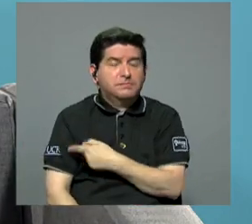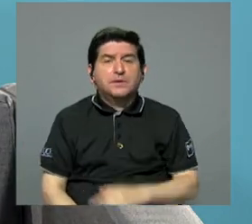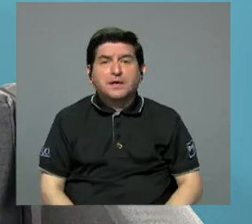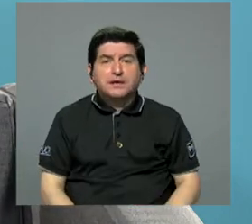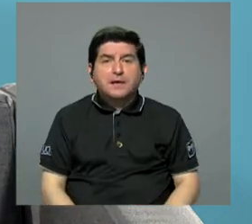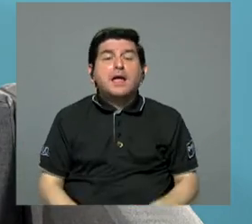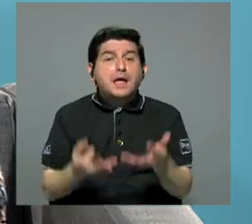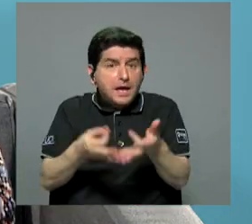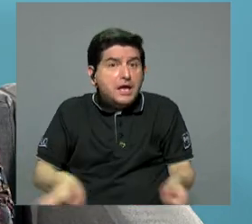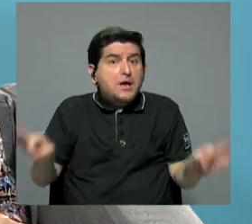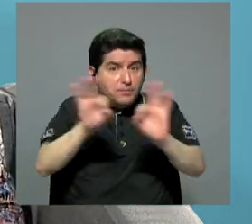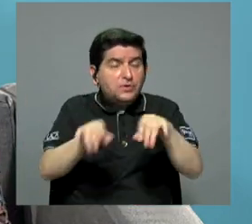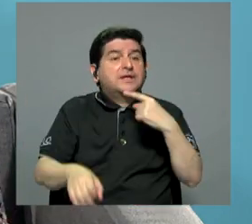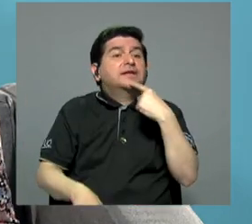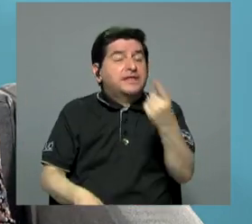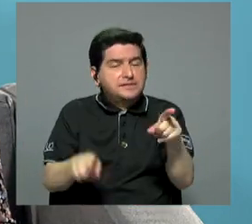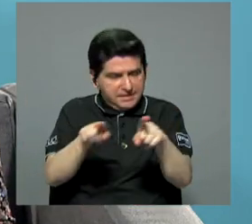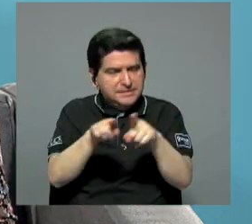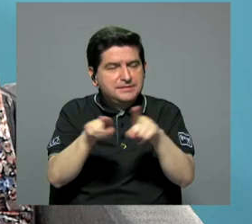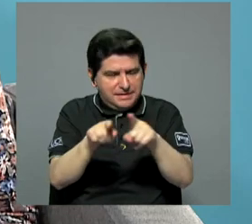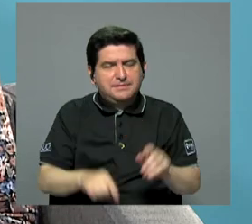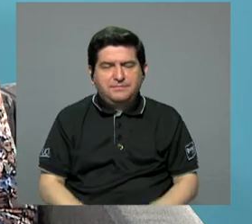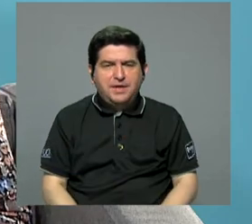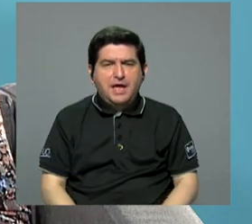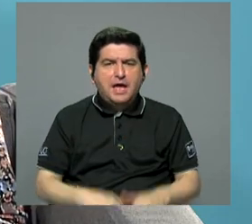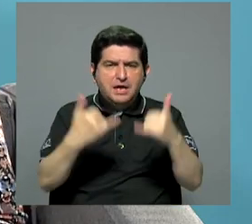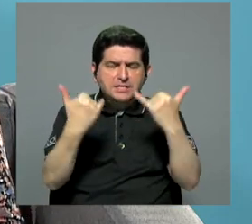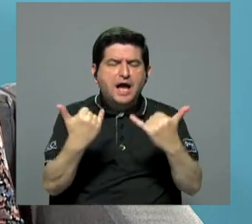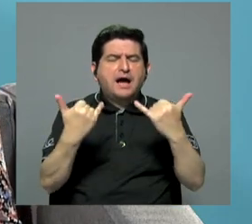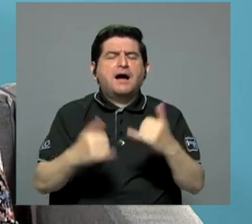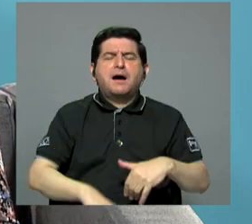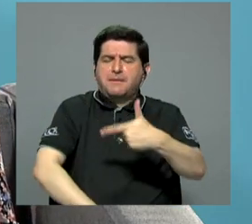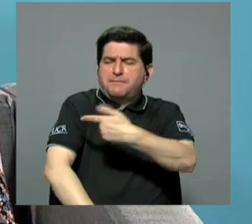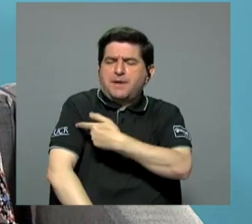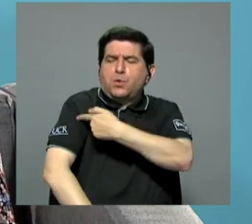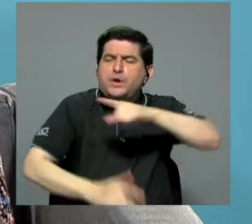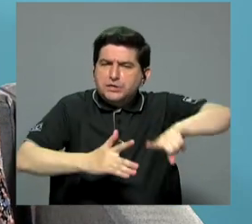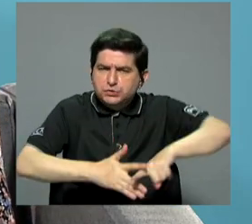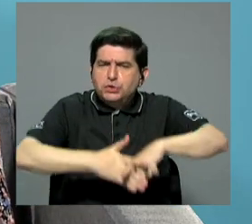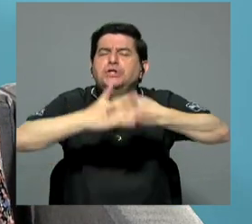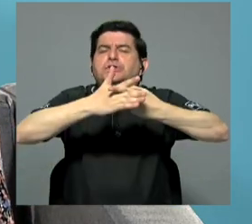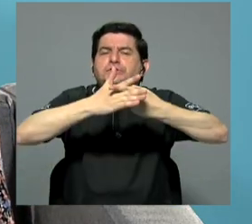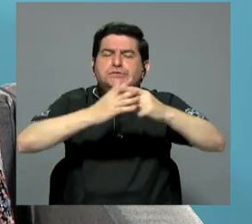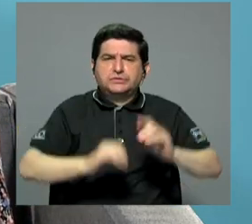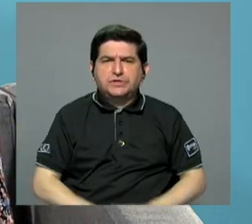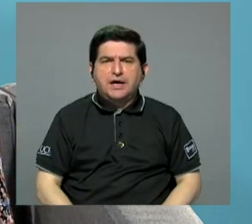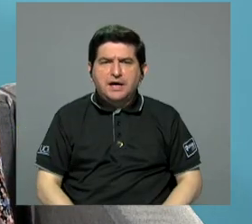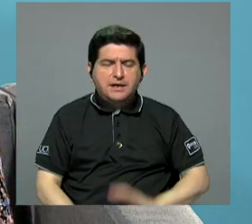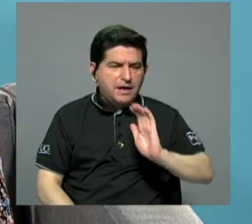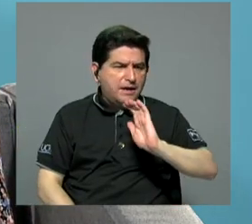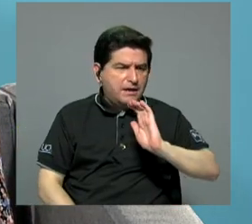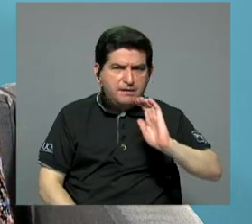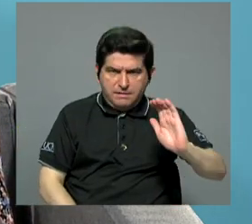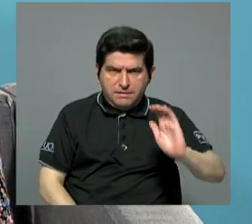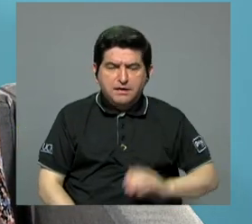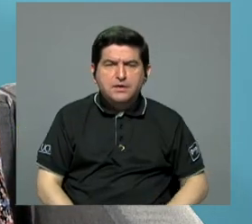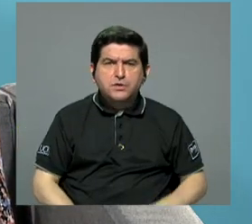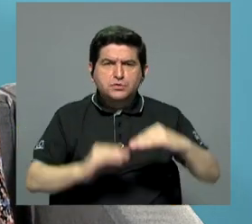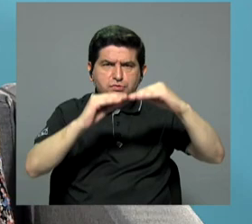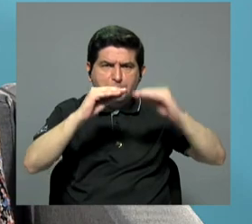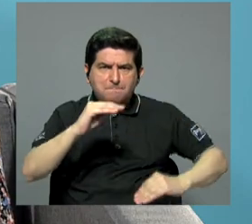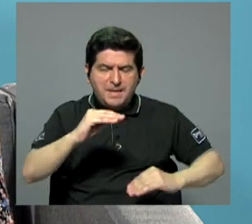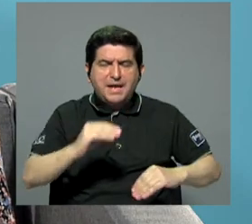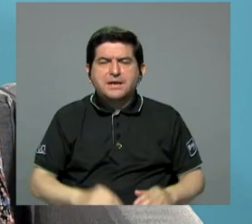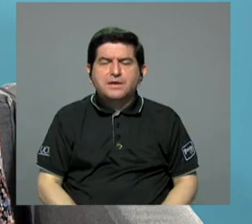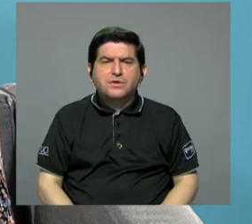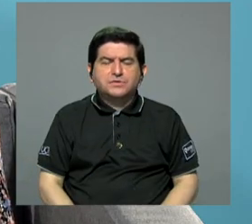indicar que acaba de anunciarse ya la vacunación, que inicia la vacunación en menores de 5